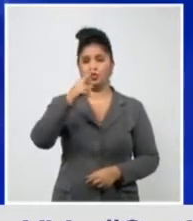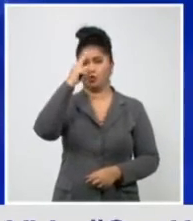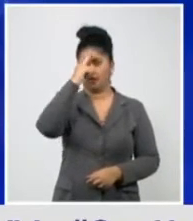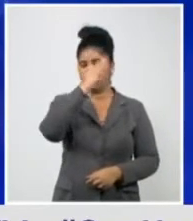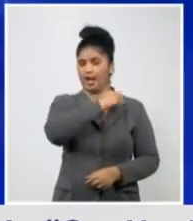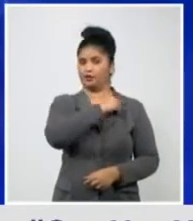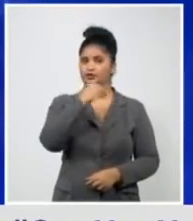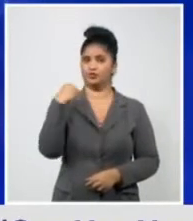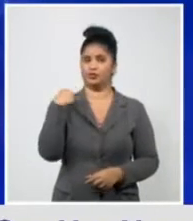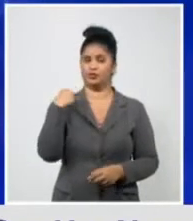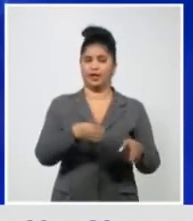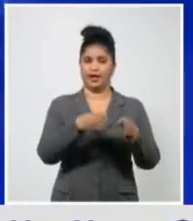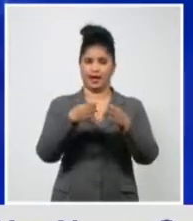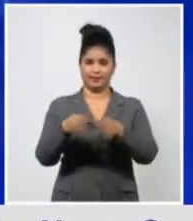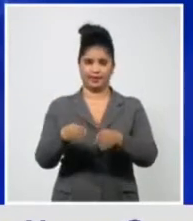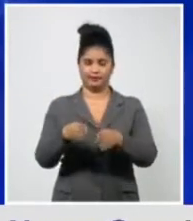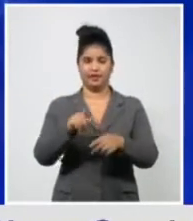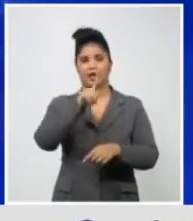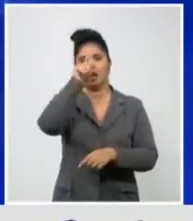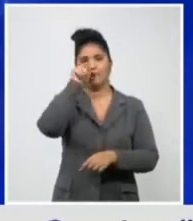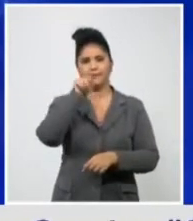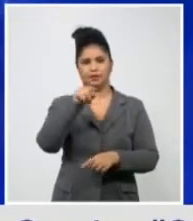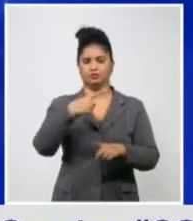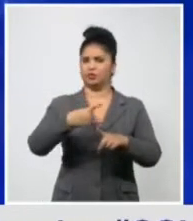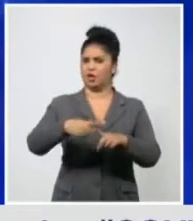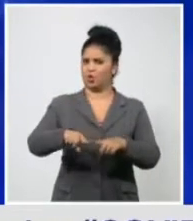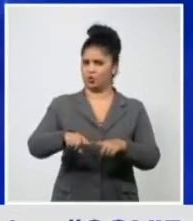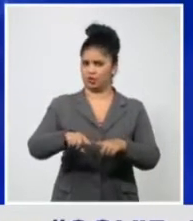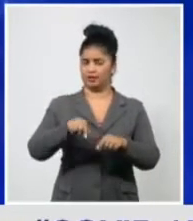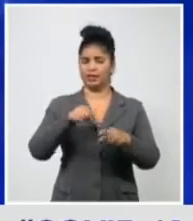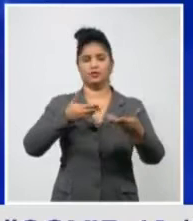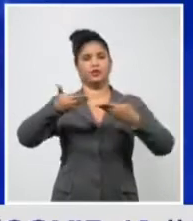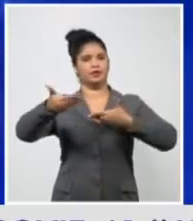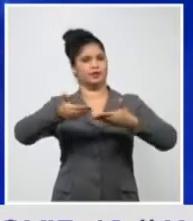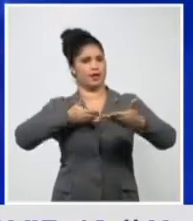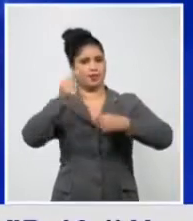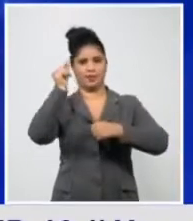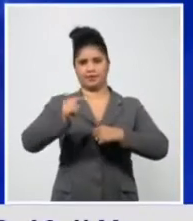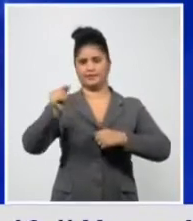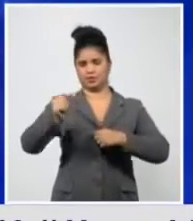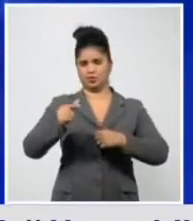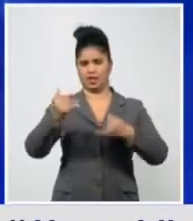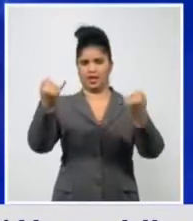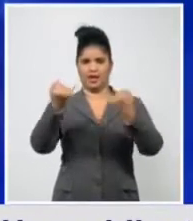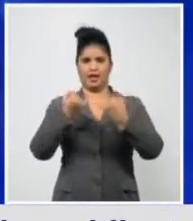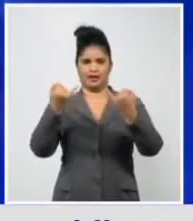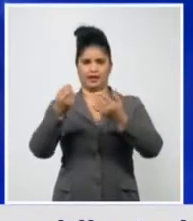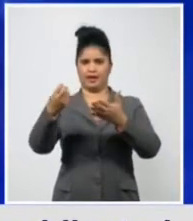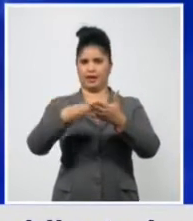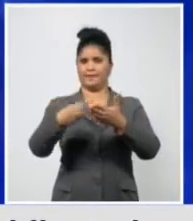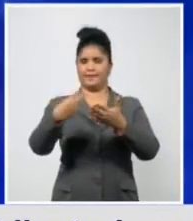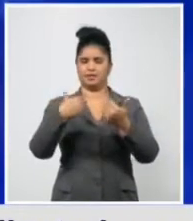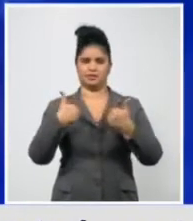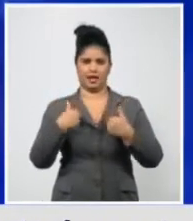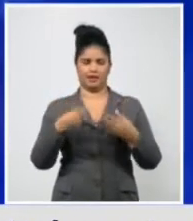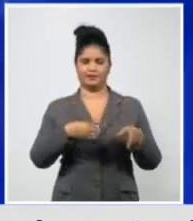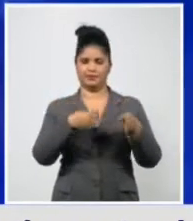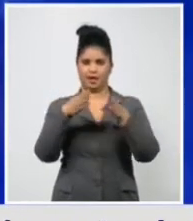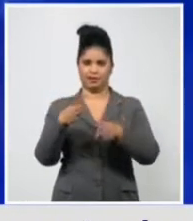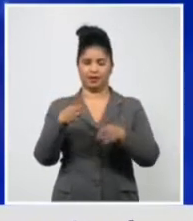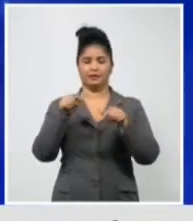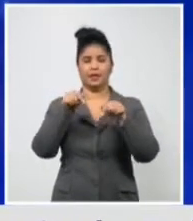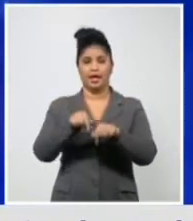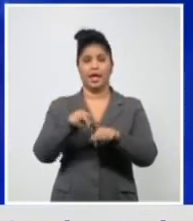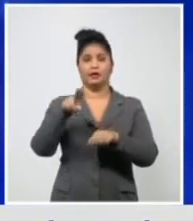una pregunta a través del intercambio también con los usuarios en redes sociales. ¿Las nuevas cepas interfieren,